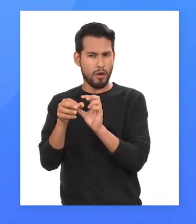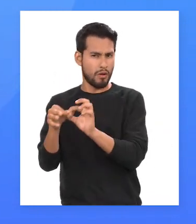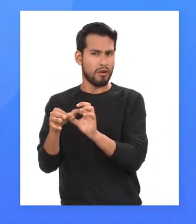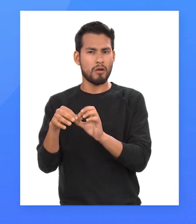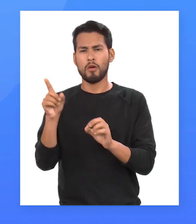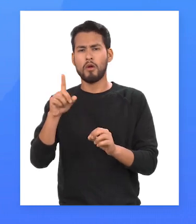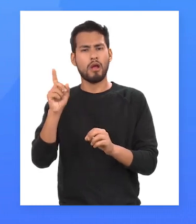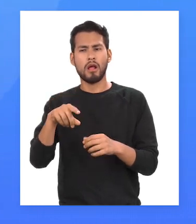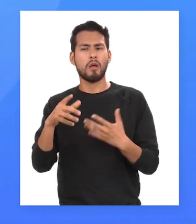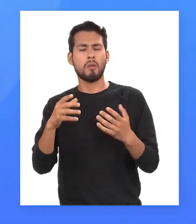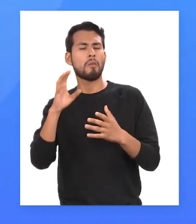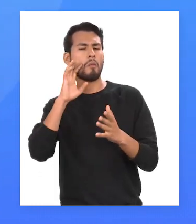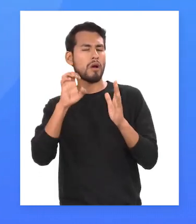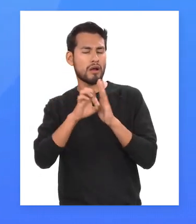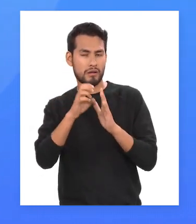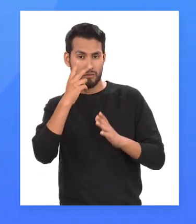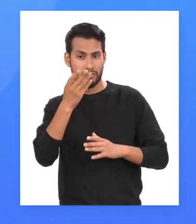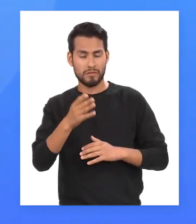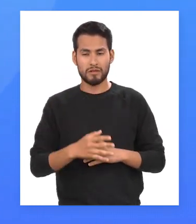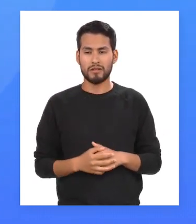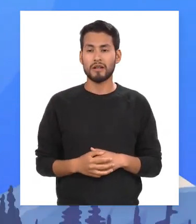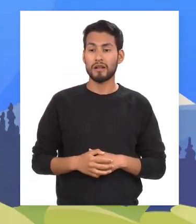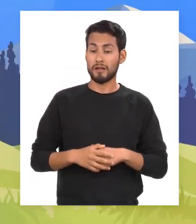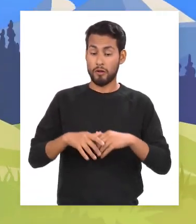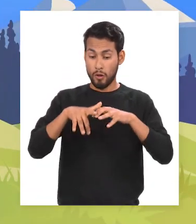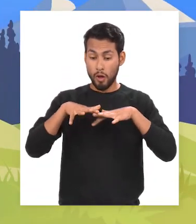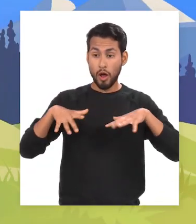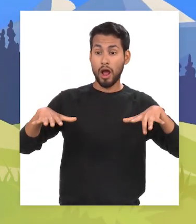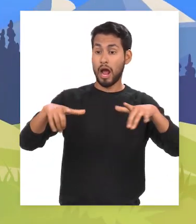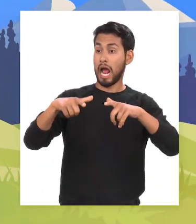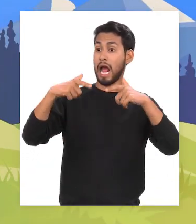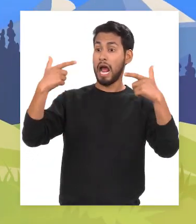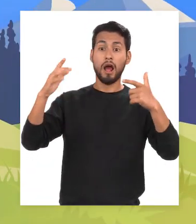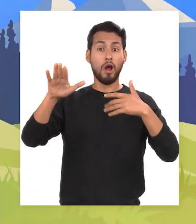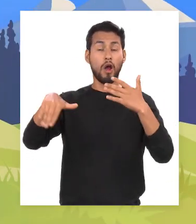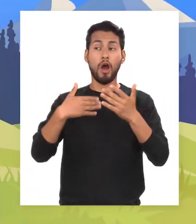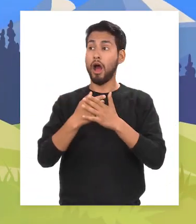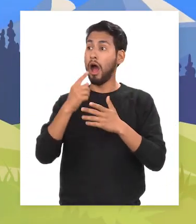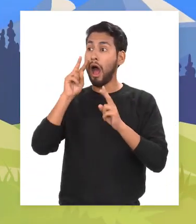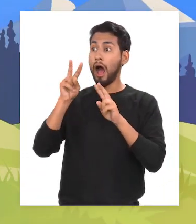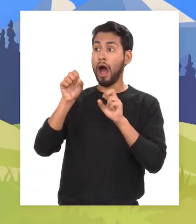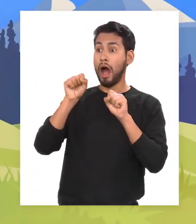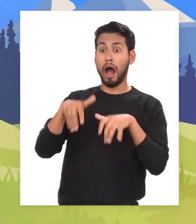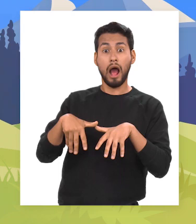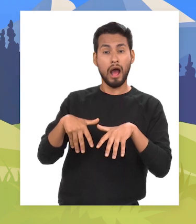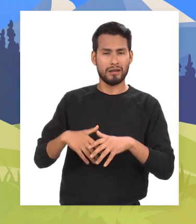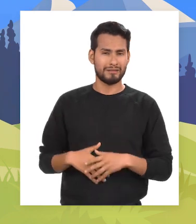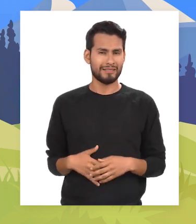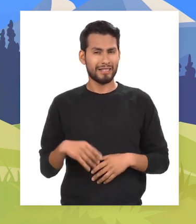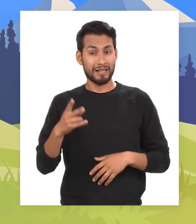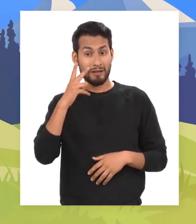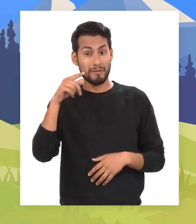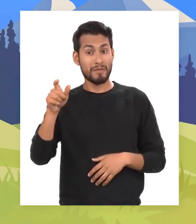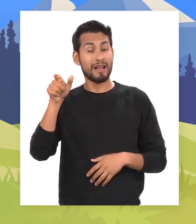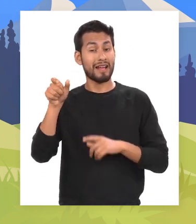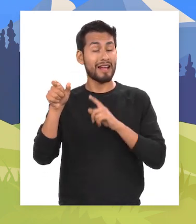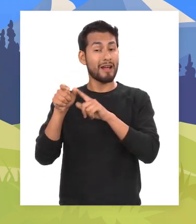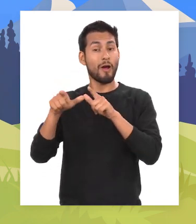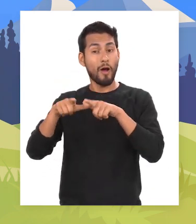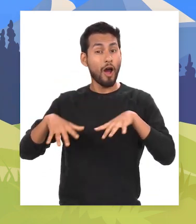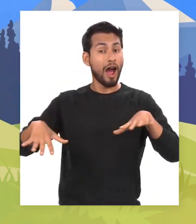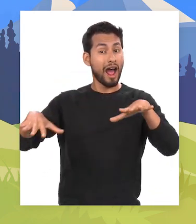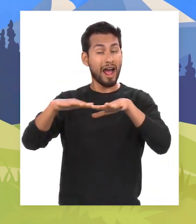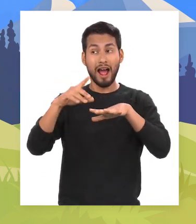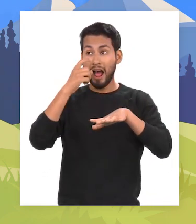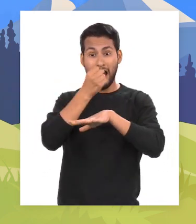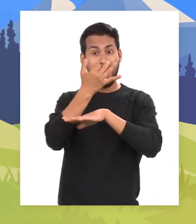necesidad de preposición. Por ejemplo, el paisaje inmenso sorprendió a todos. En esta oración, la palabra paisaje es